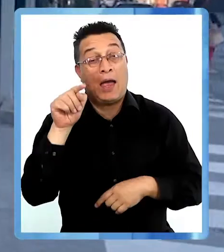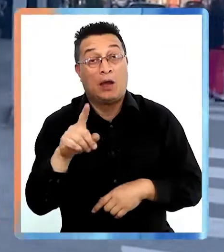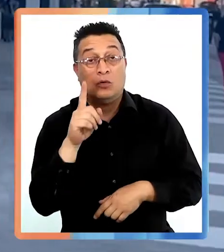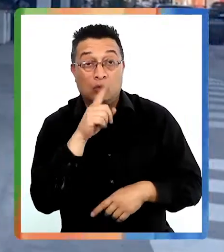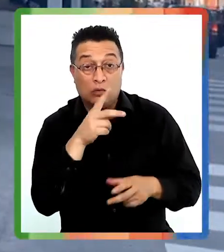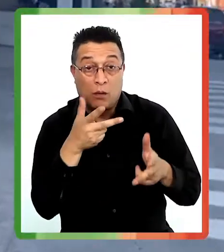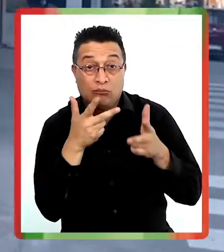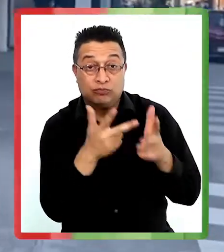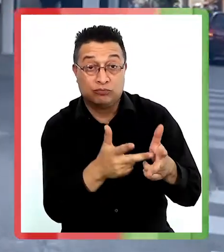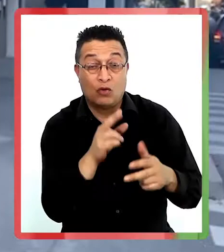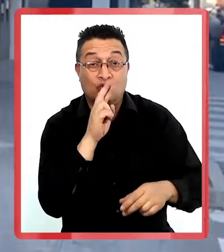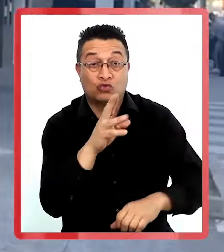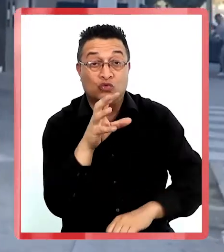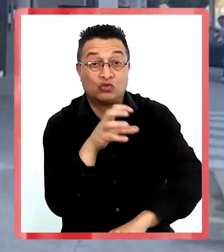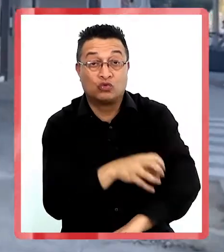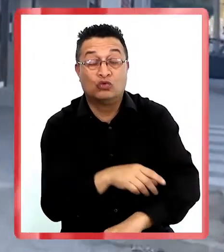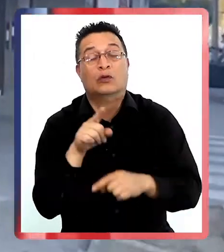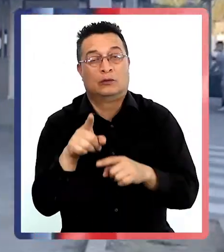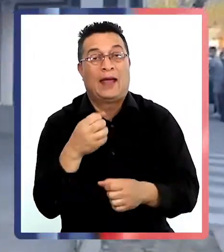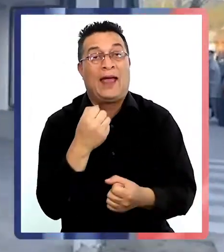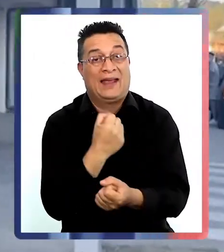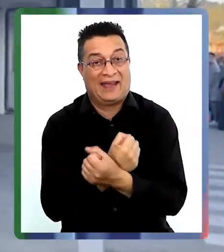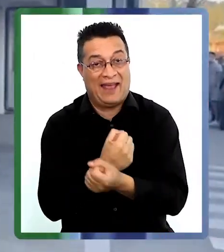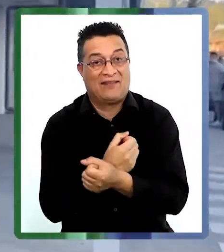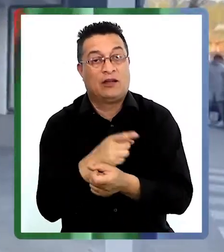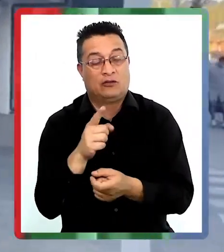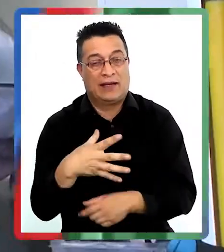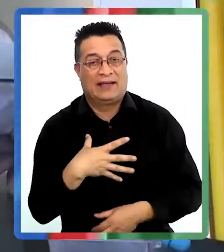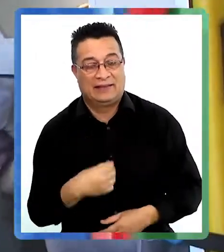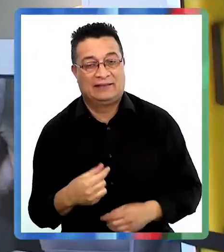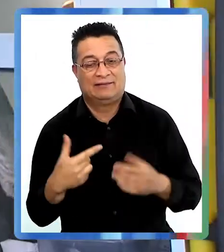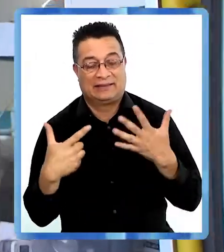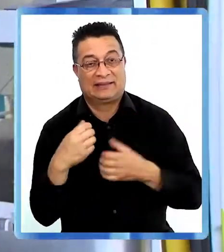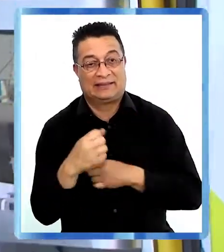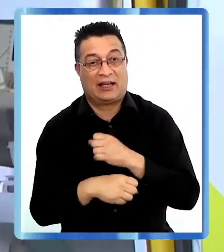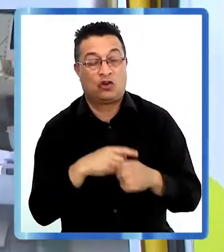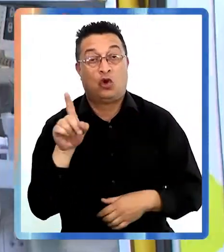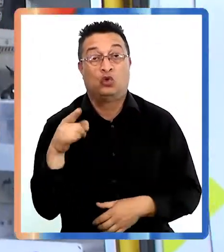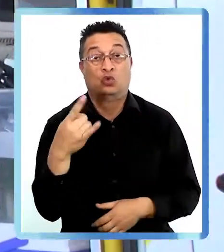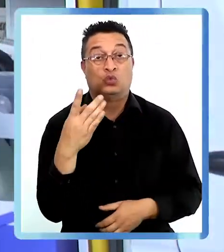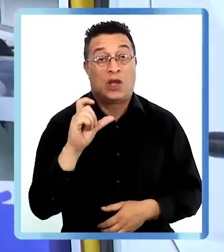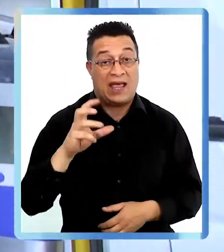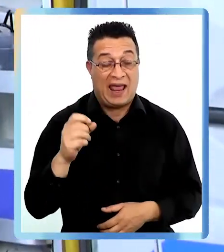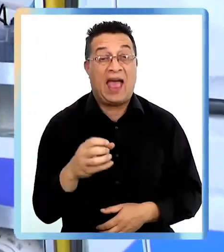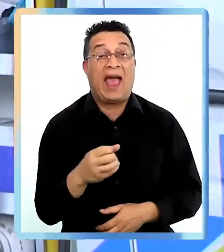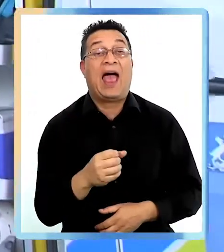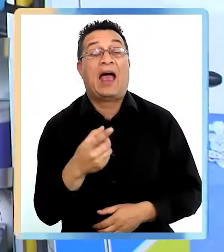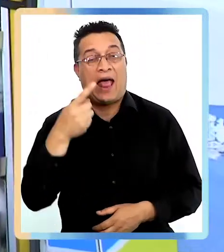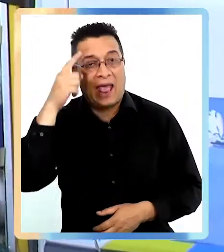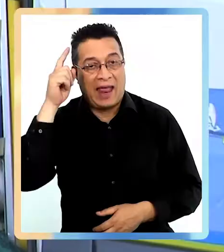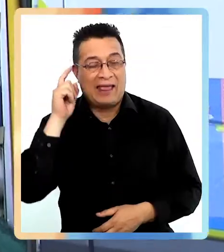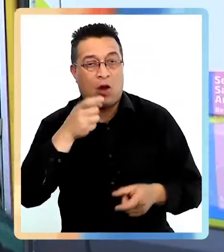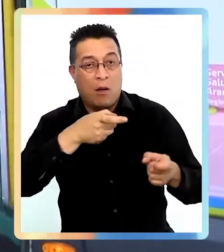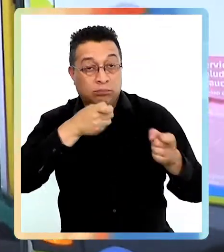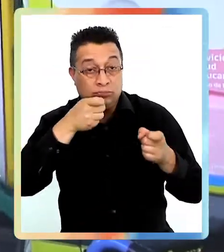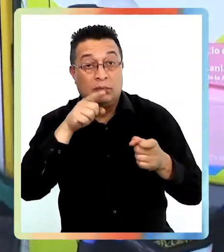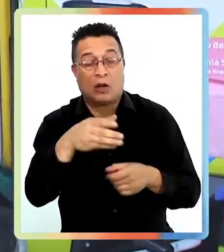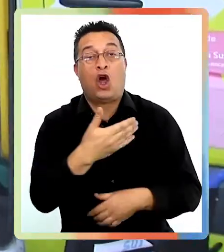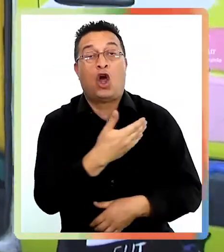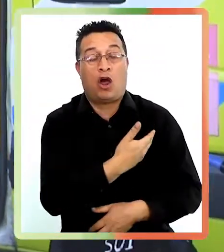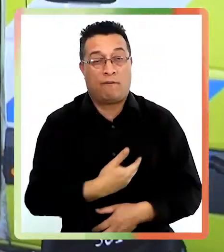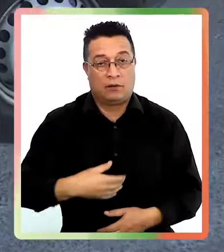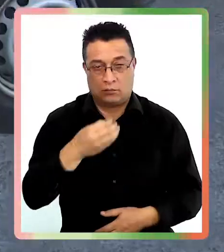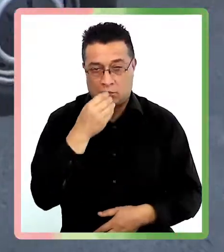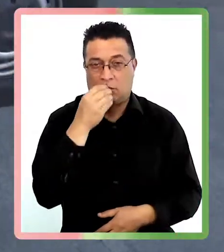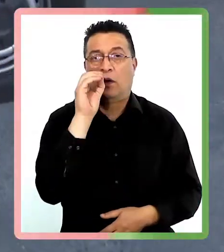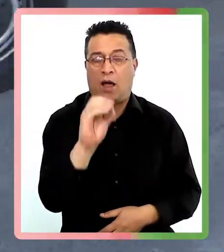Tras el último ataque armado en la macro zona sur, donde un carabinero, su hija de siete años y su suegra fueron heridos por disparo de escopeta,